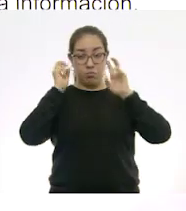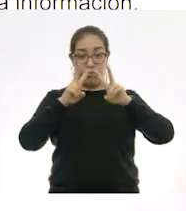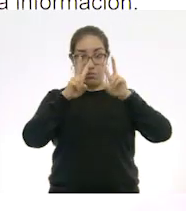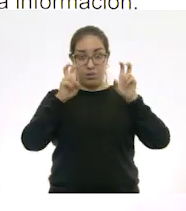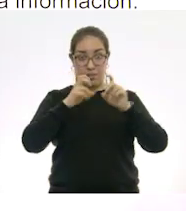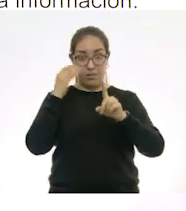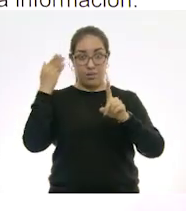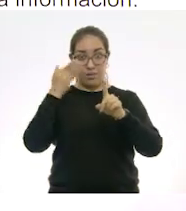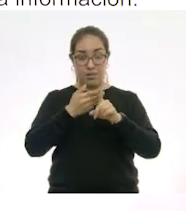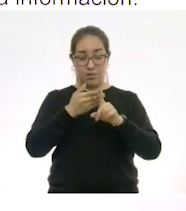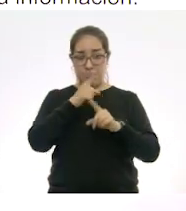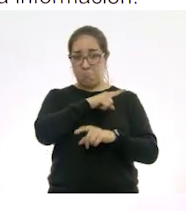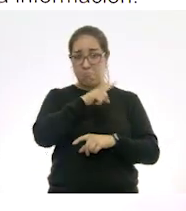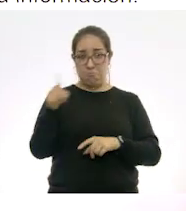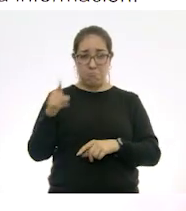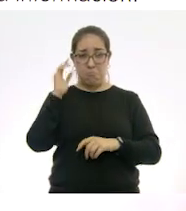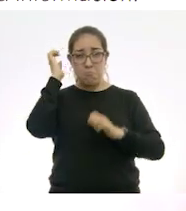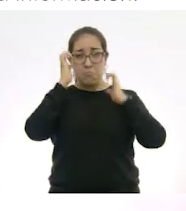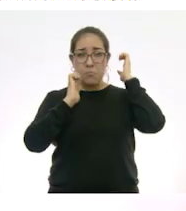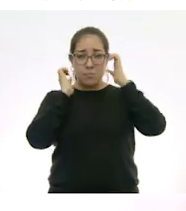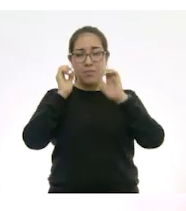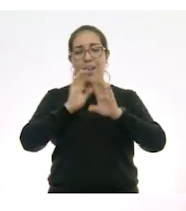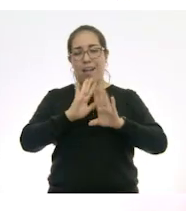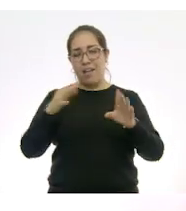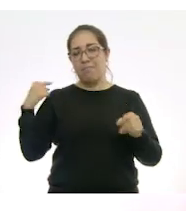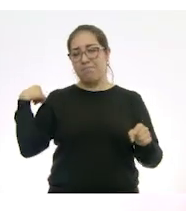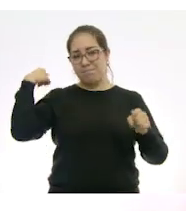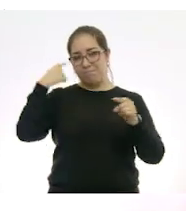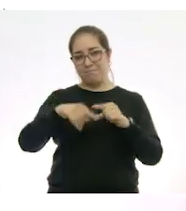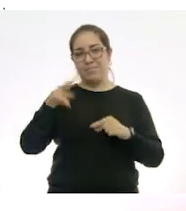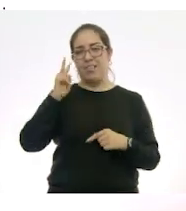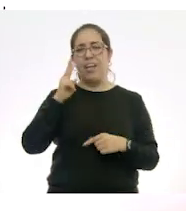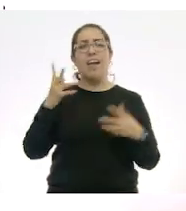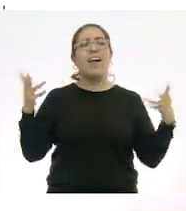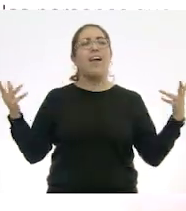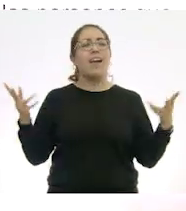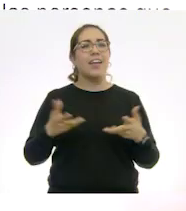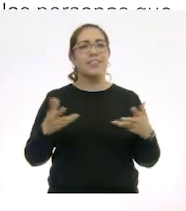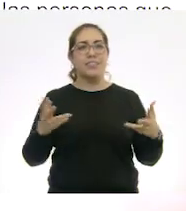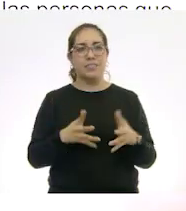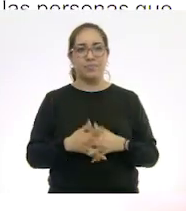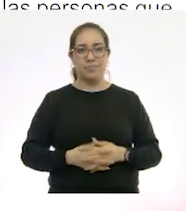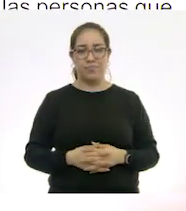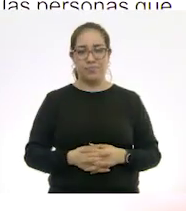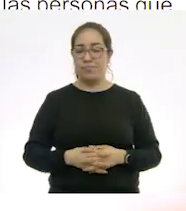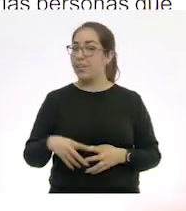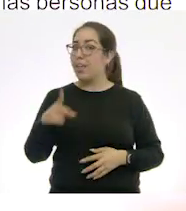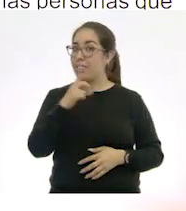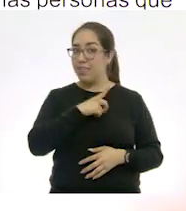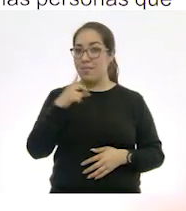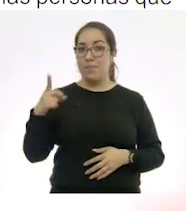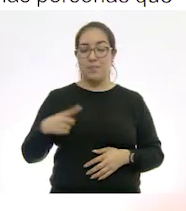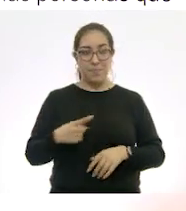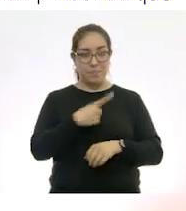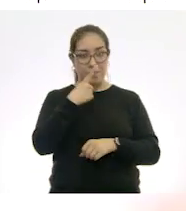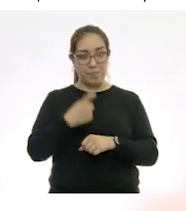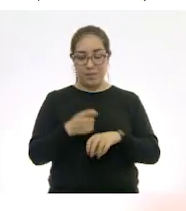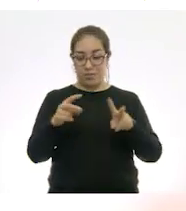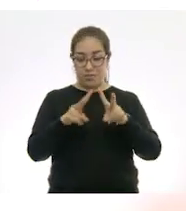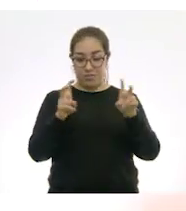esto lo vieron en sesiones anteriores. Vamos a puntualizar. Tienes que conocer el tema.